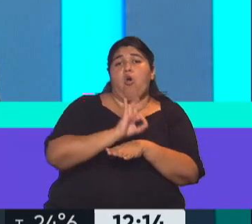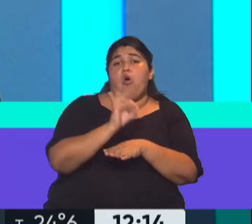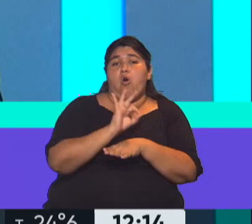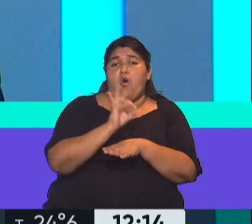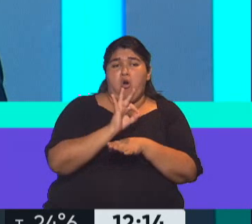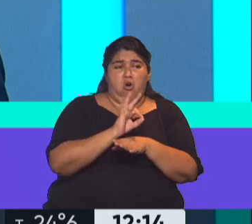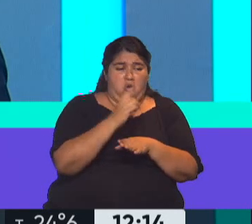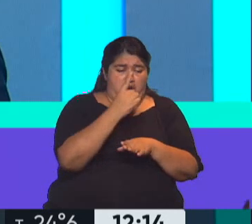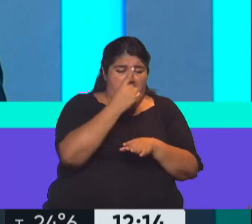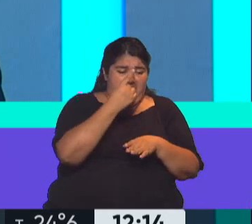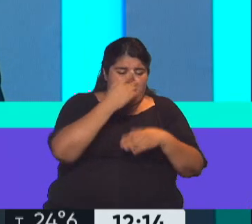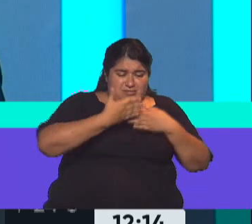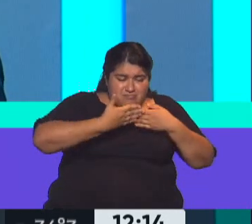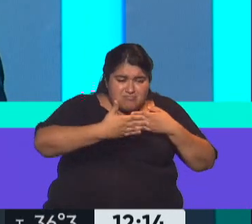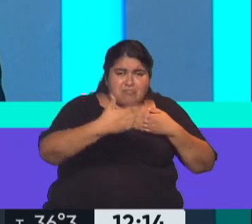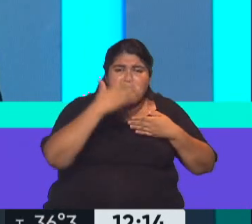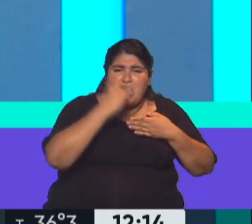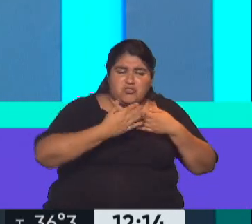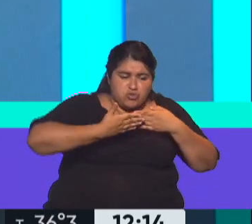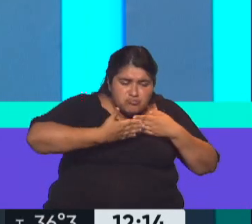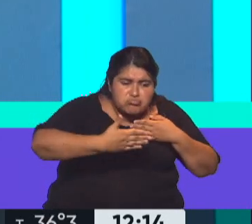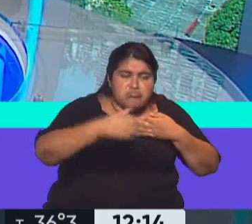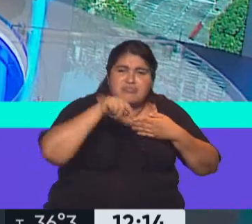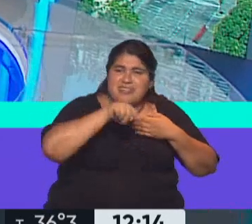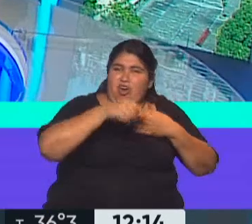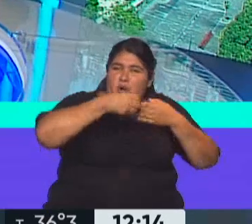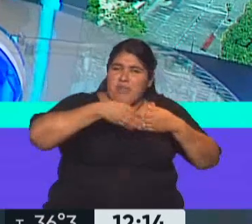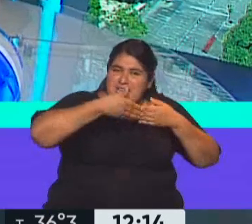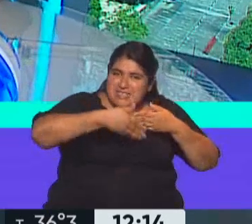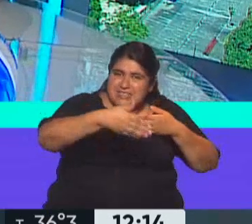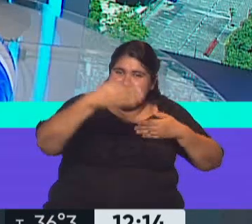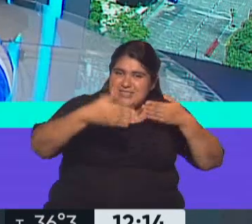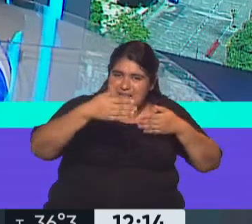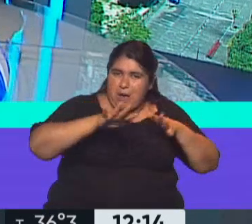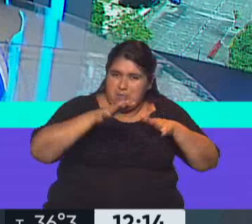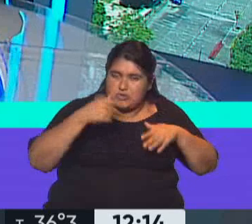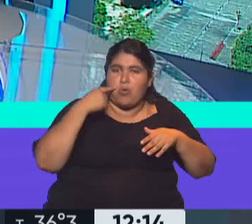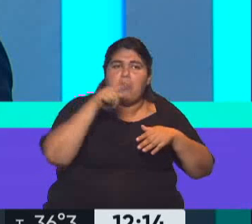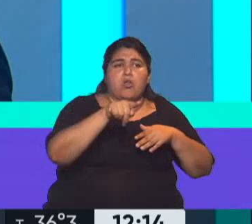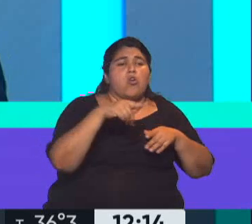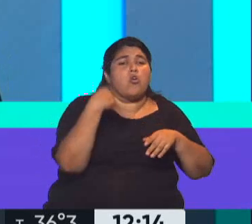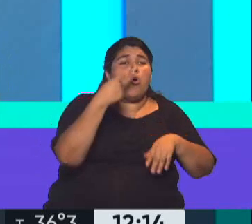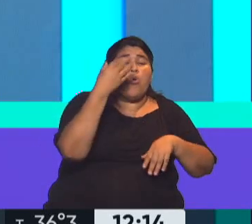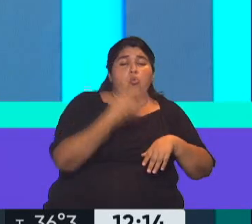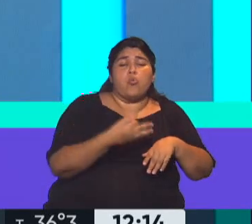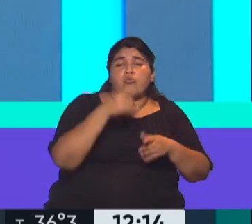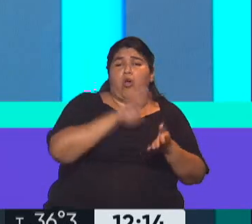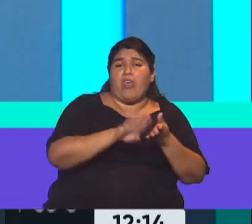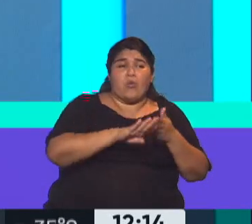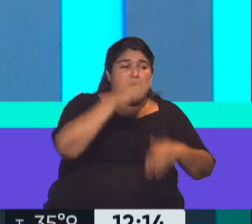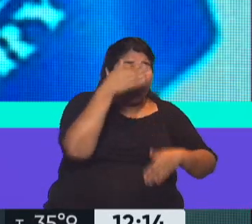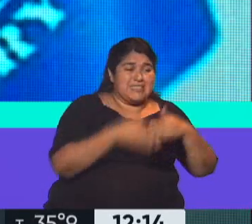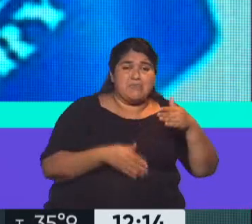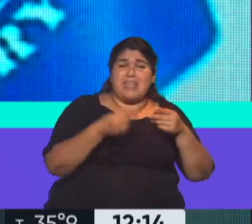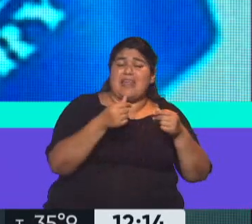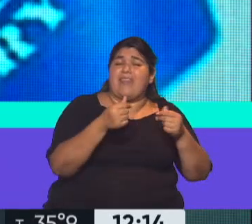días de marzo, cosa que pueda estar efectivo ya para mediados de marzo cuando Argentina tiene un vencimiento muy importante de deuda de